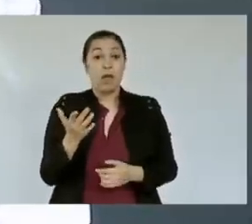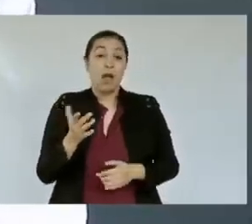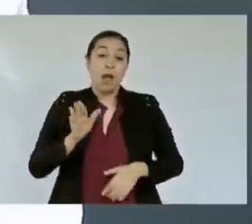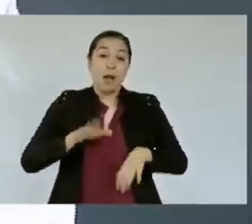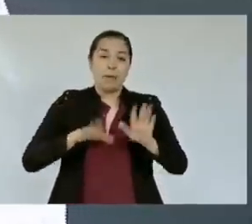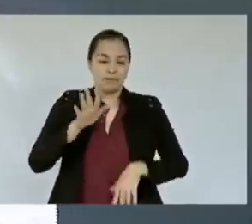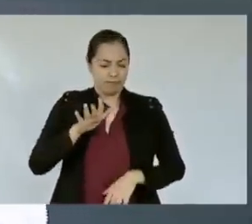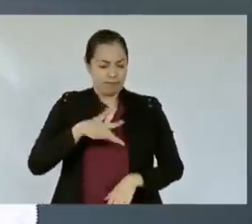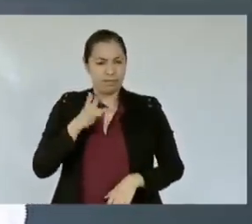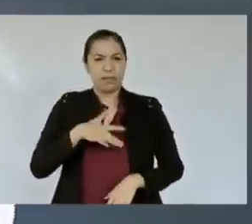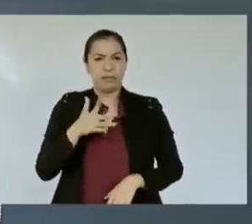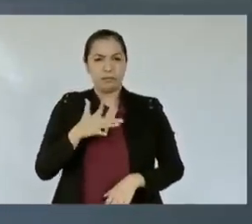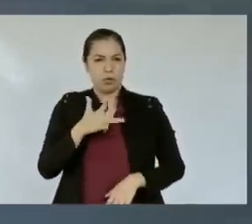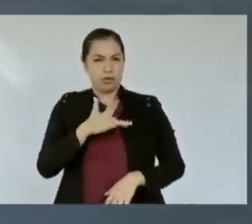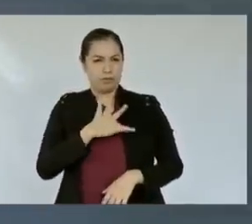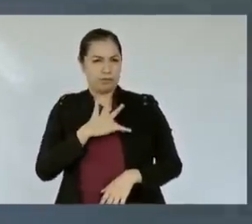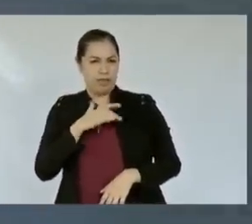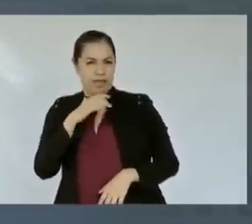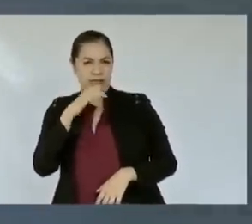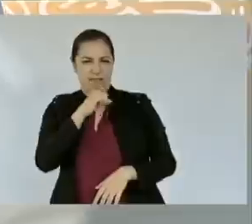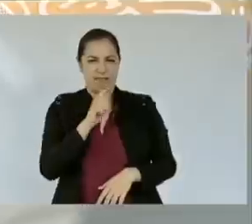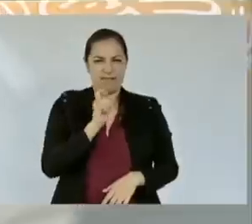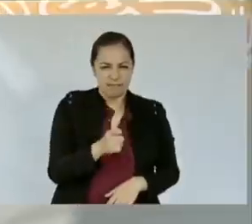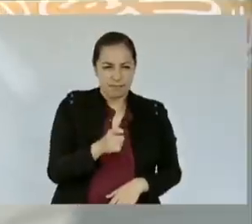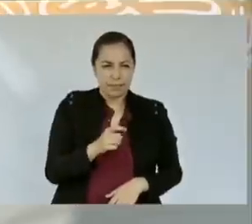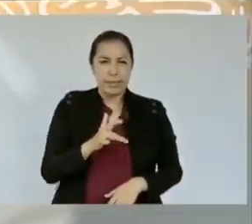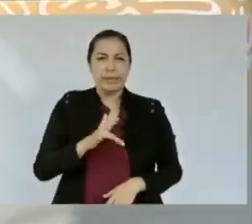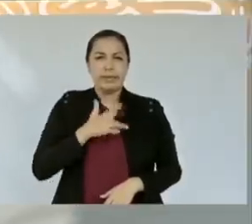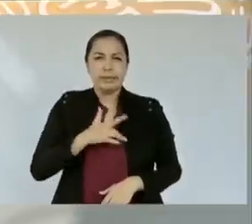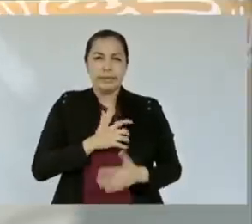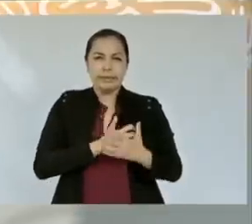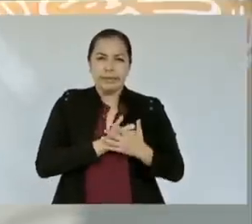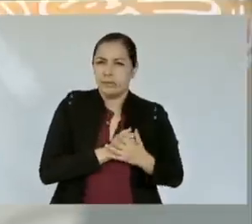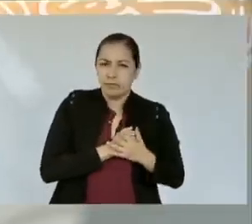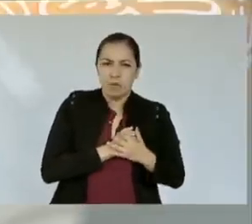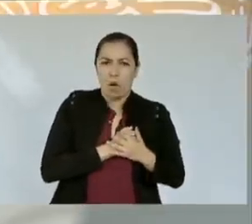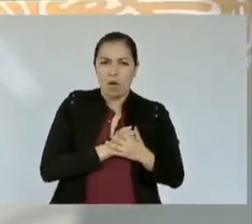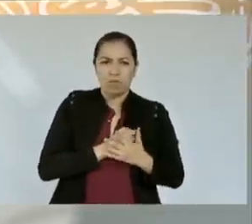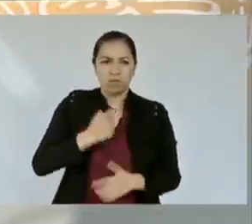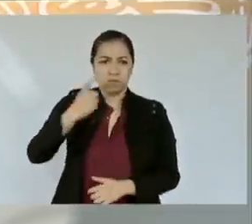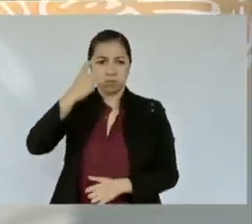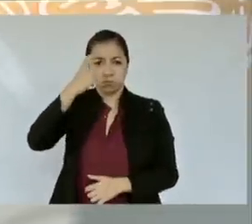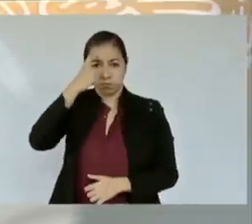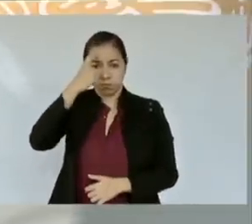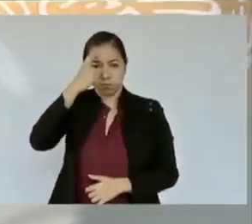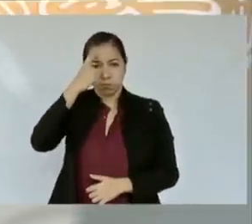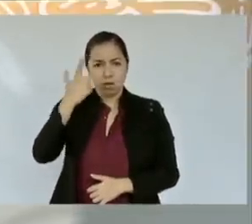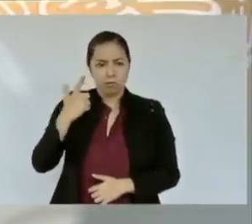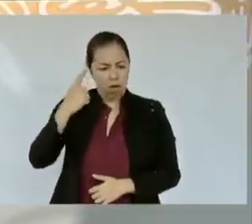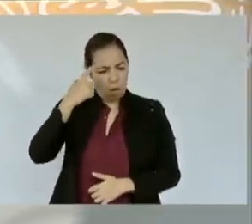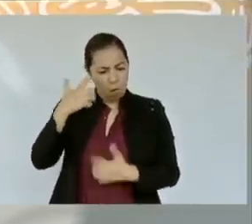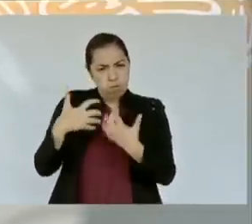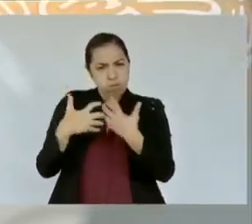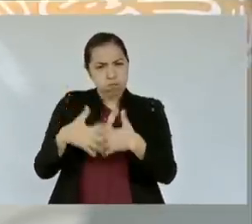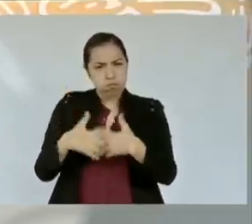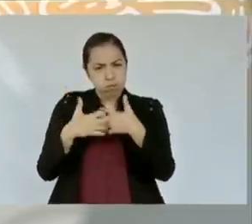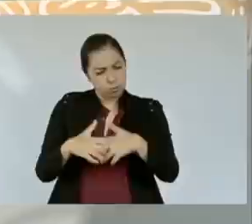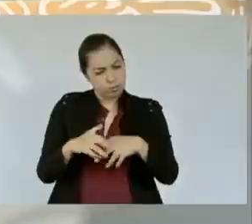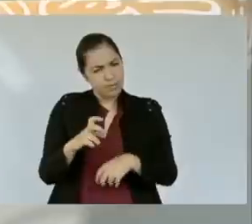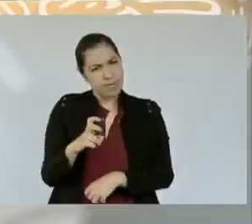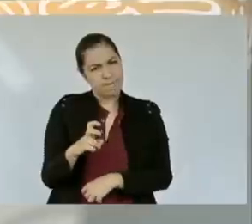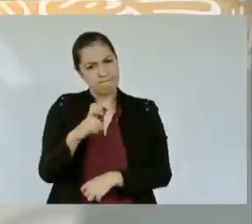caliente la cabeza fría o se puede decir también que para